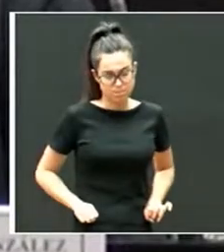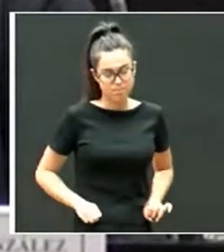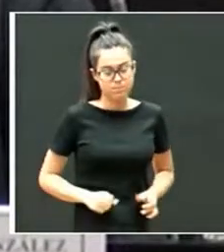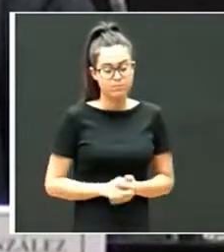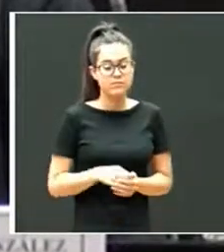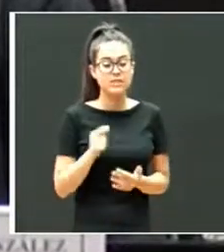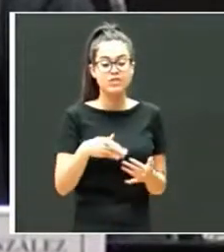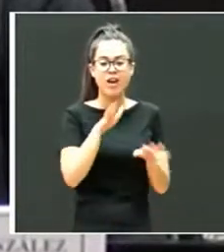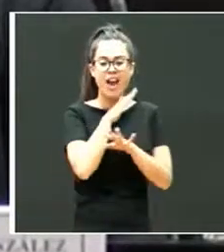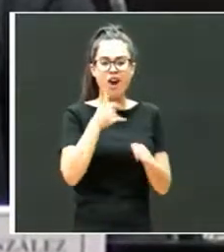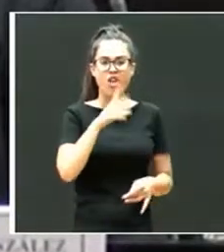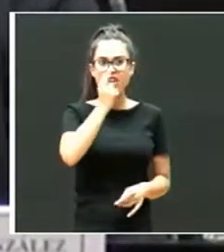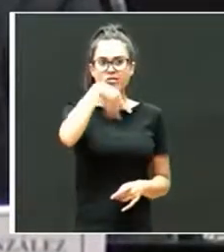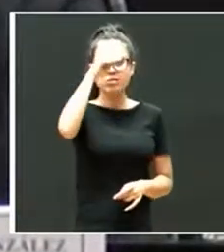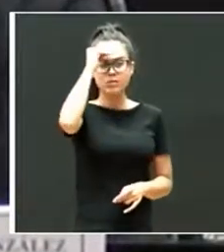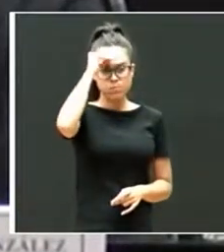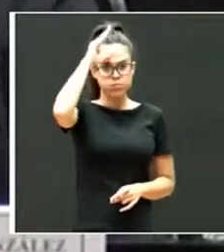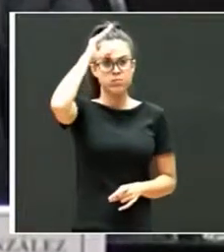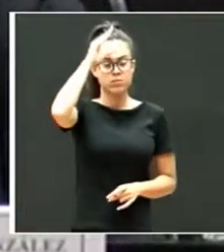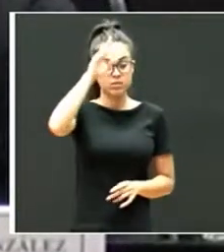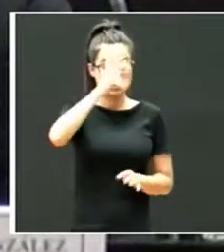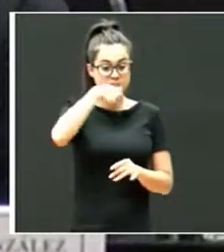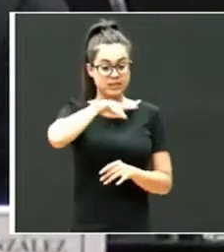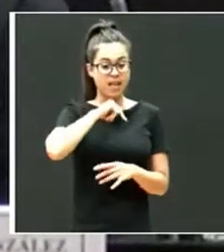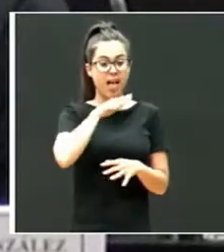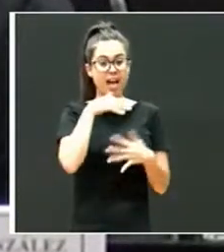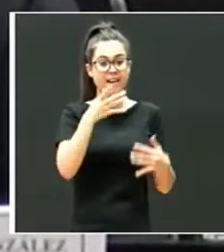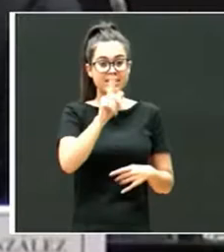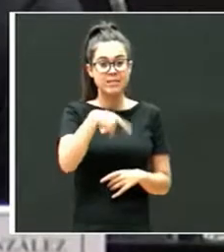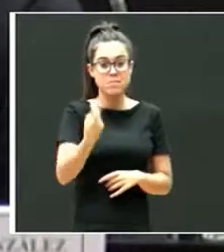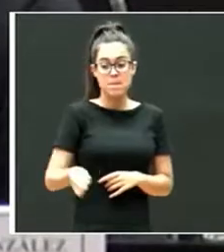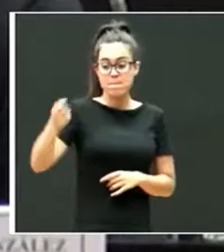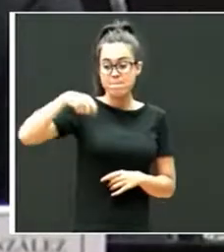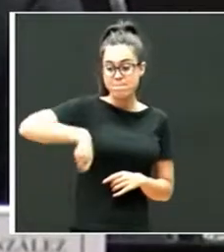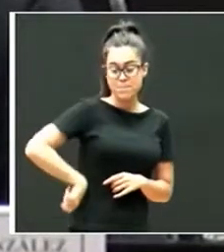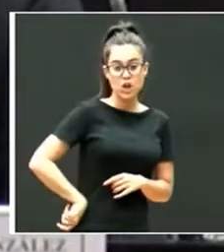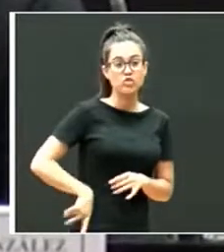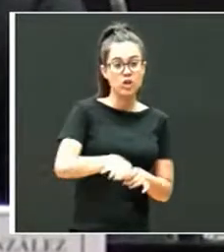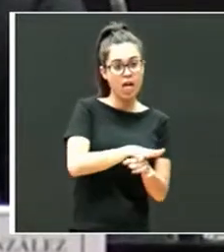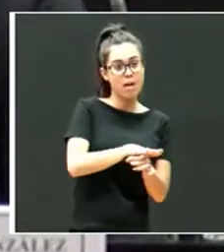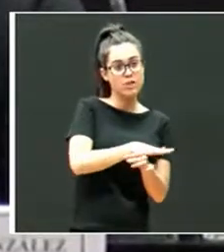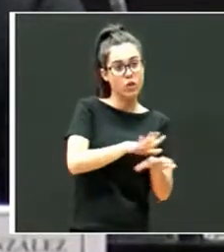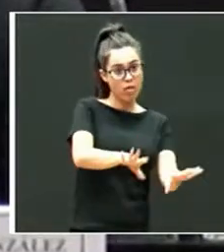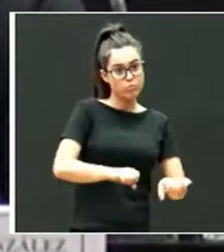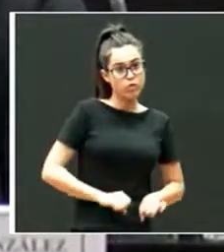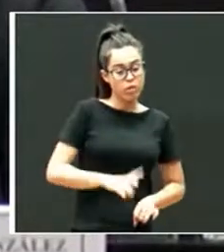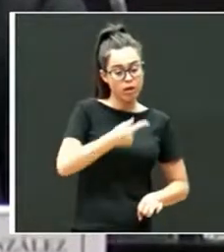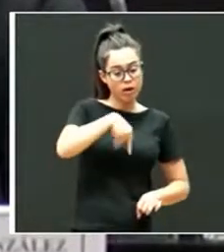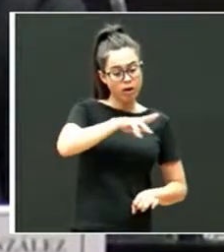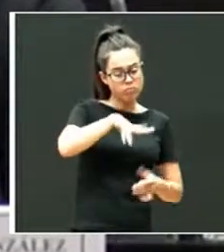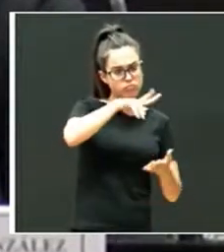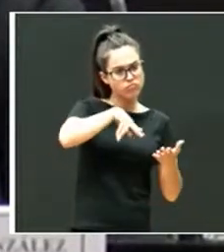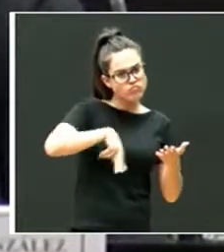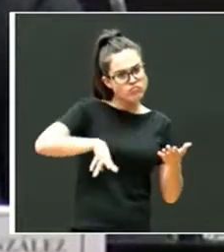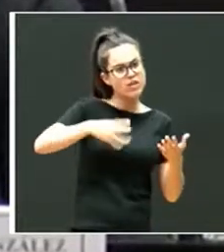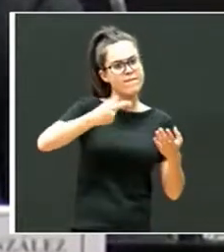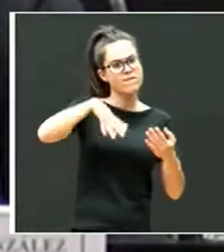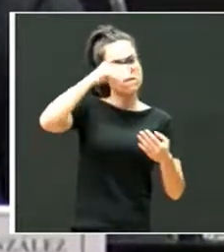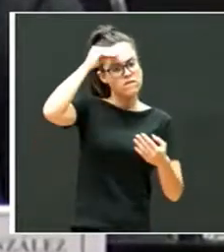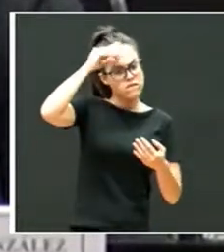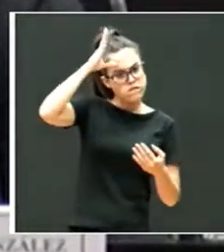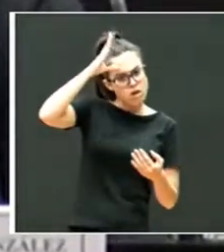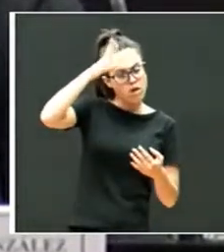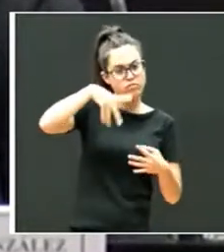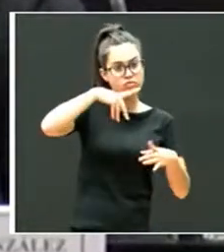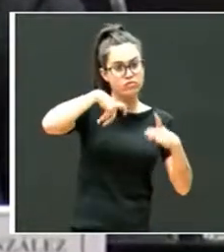conocimiento ha llegado sobre todo a los profesionales que trabajan en el ámbito de la adopción y a las familias que se han interesado